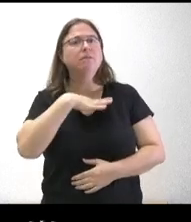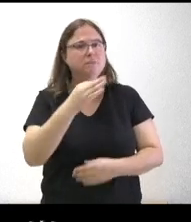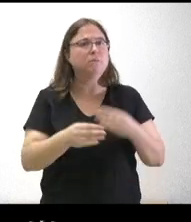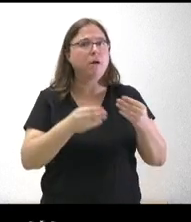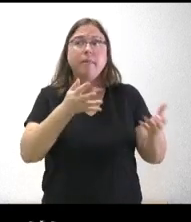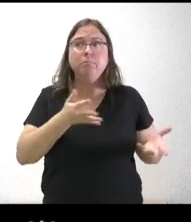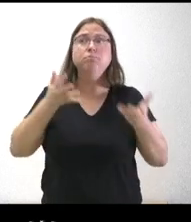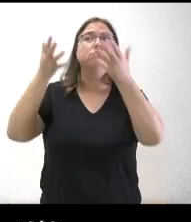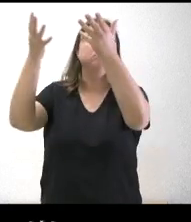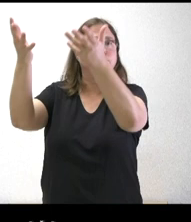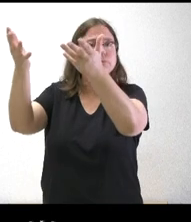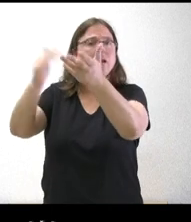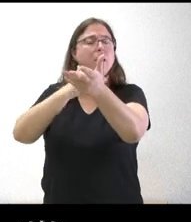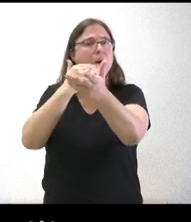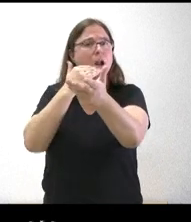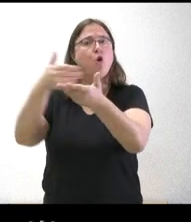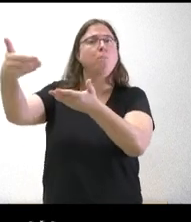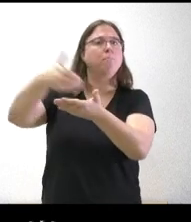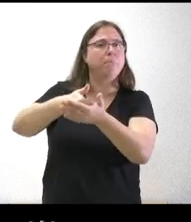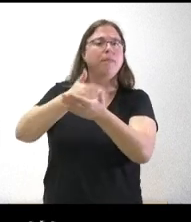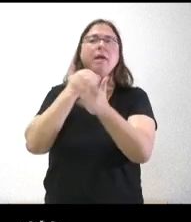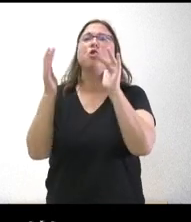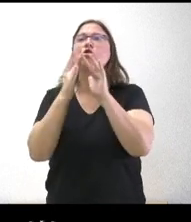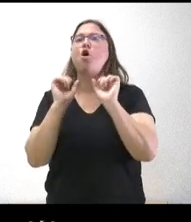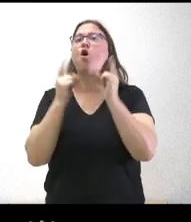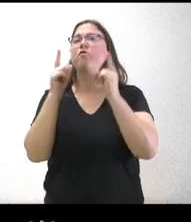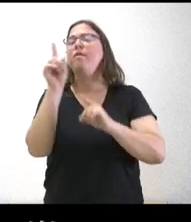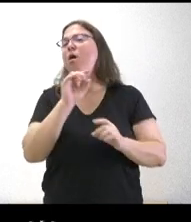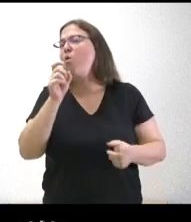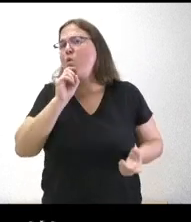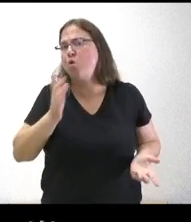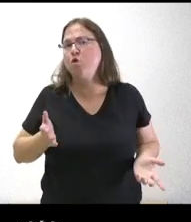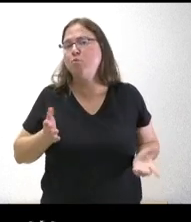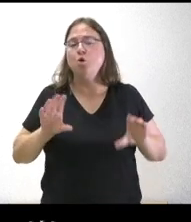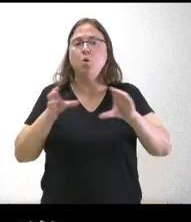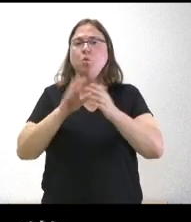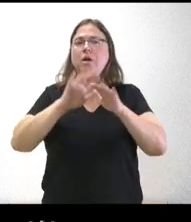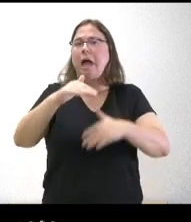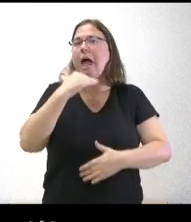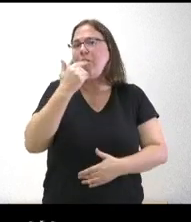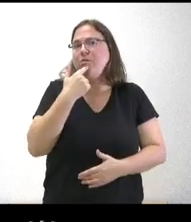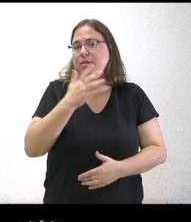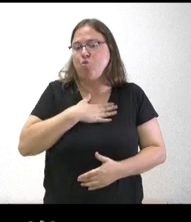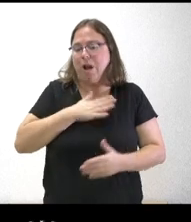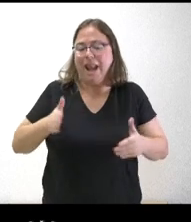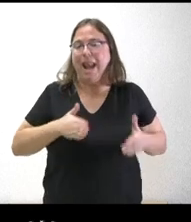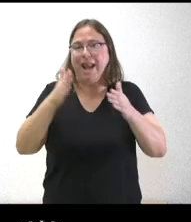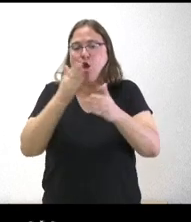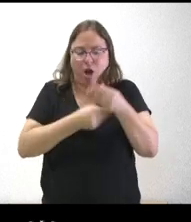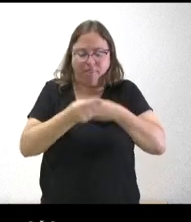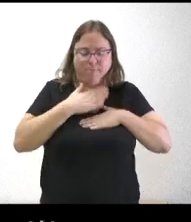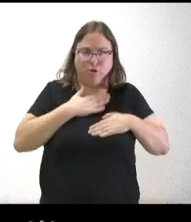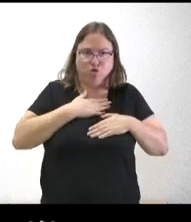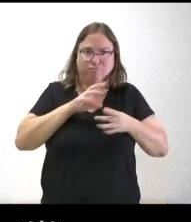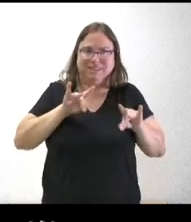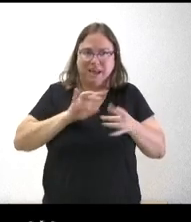se les haya trasladado hay alguna petición o comunicación formal o no sé entiendo que la Junta tendrá algo que decir puesto que el río nace en Castilla y